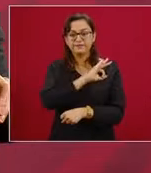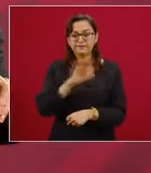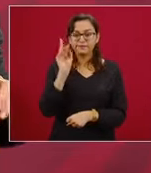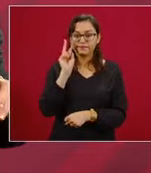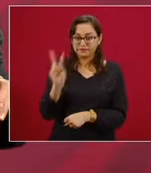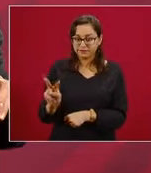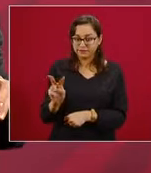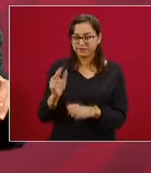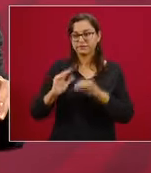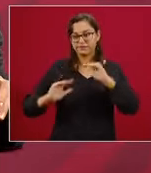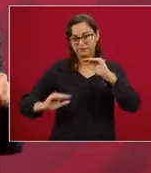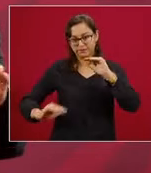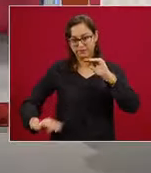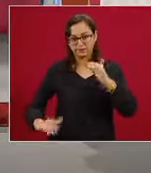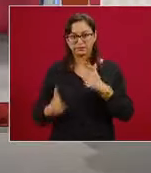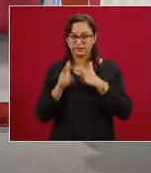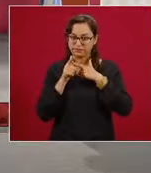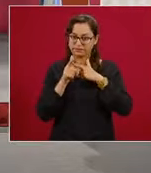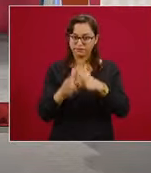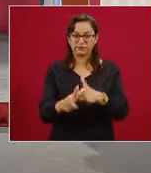continúe disminuyendo.